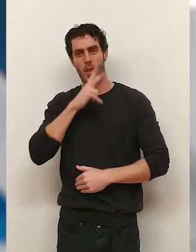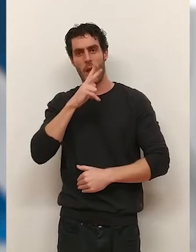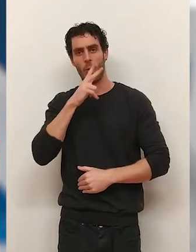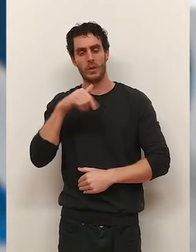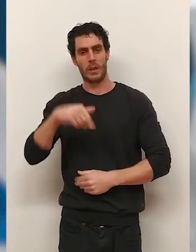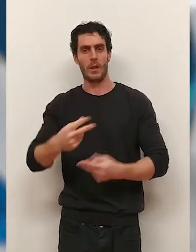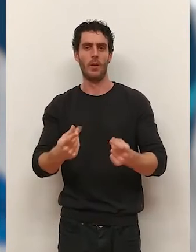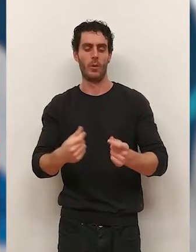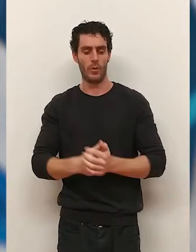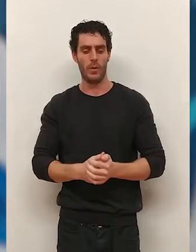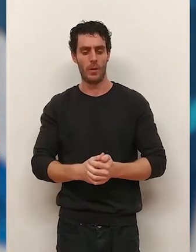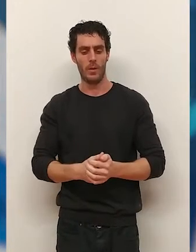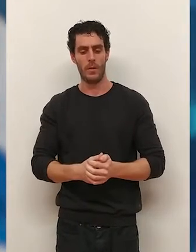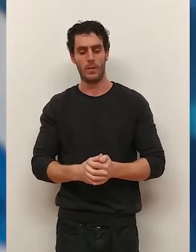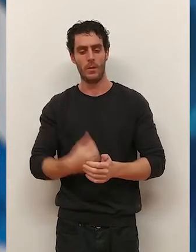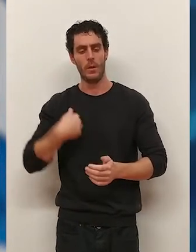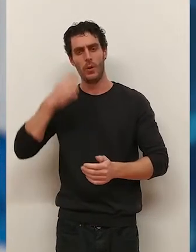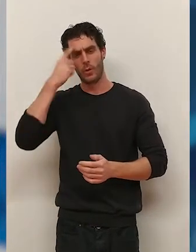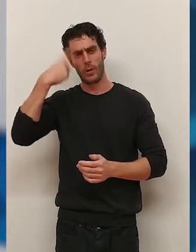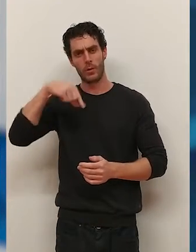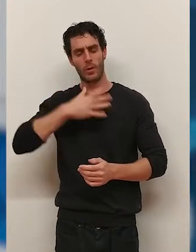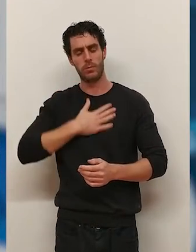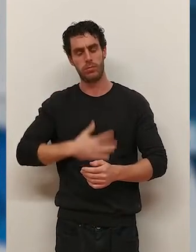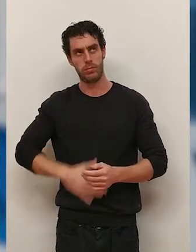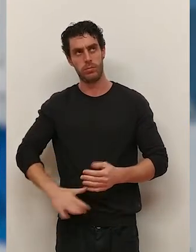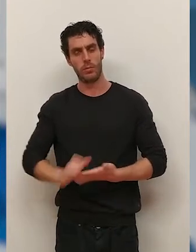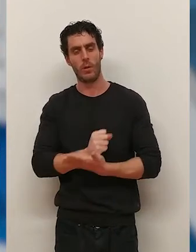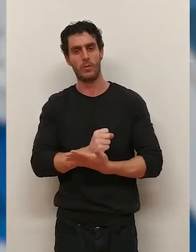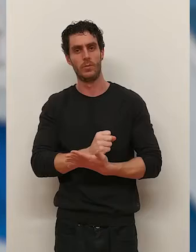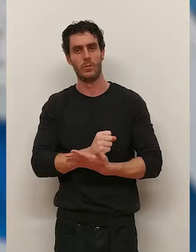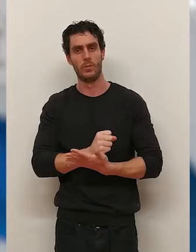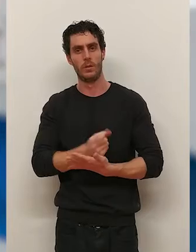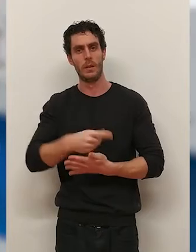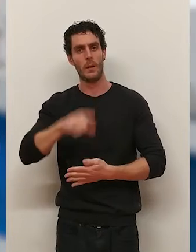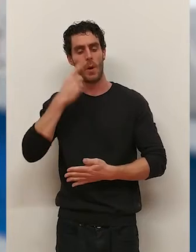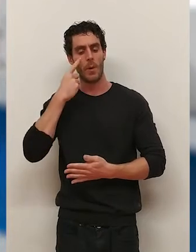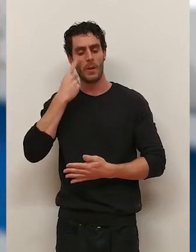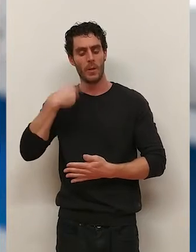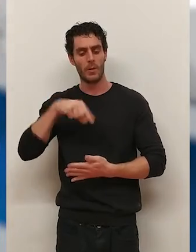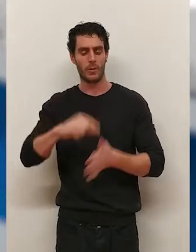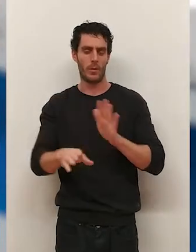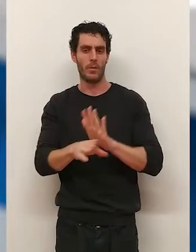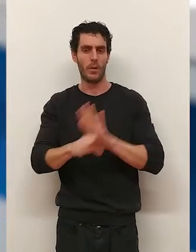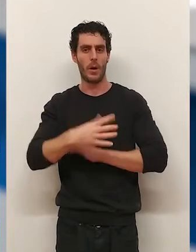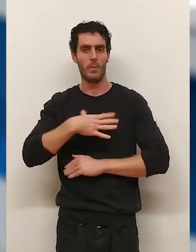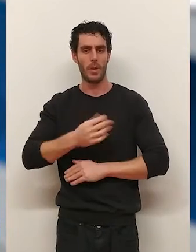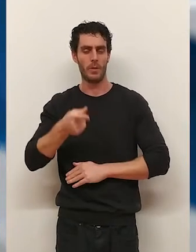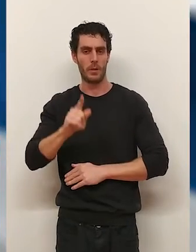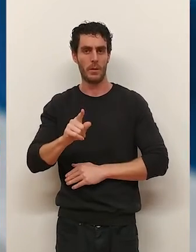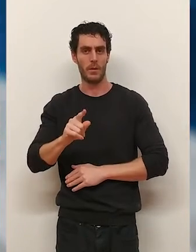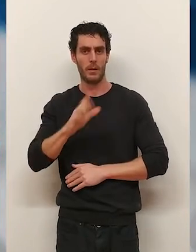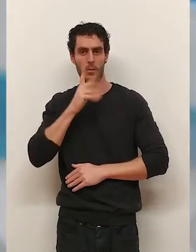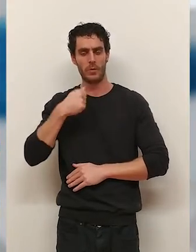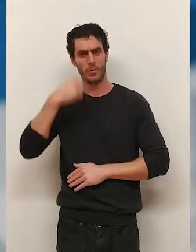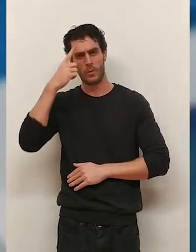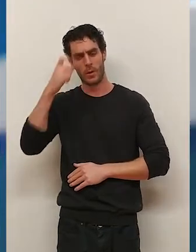en casa yo creo que nos hemos tranquilizado todos y que hemos visto que lo podemos sacar adelante y a